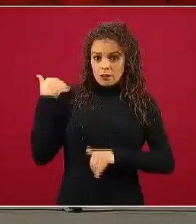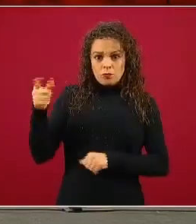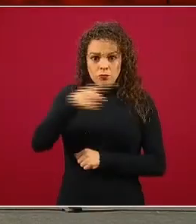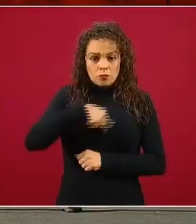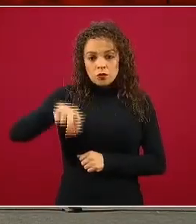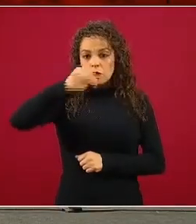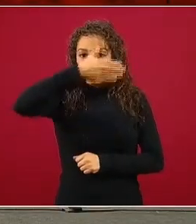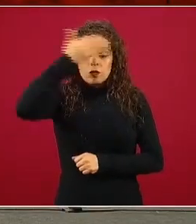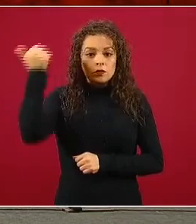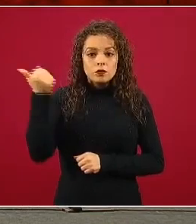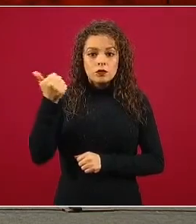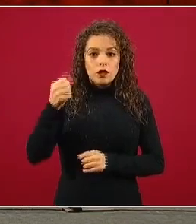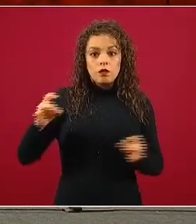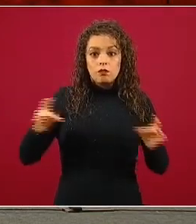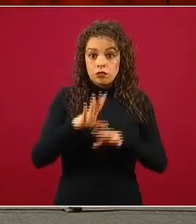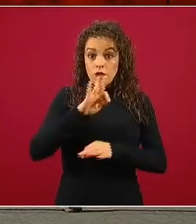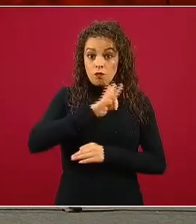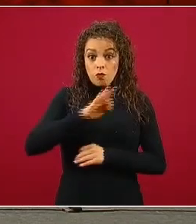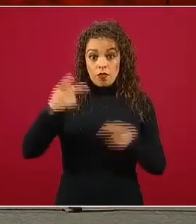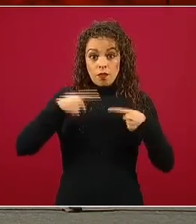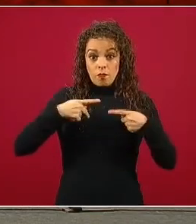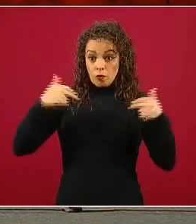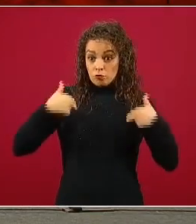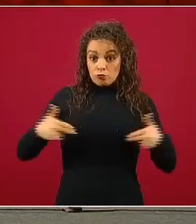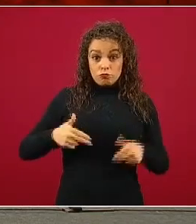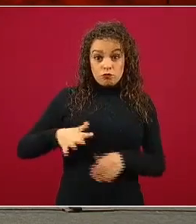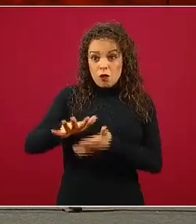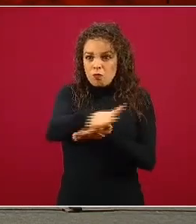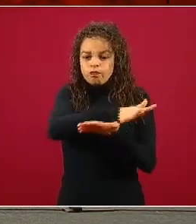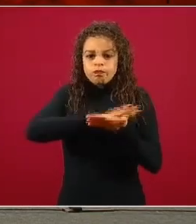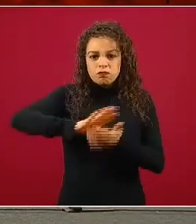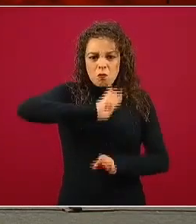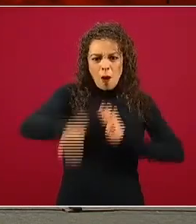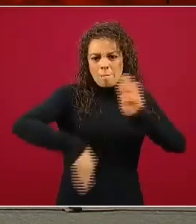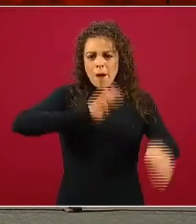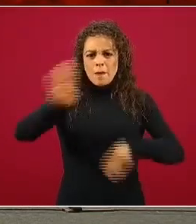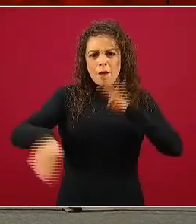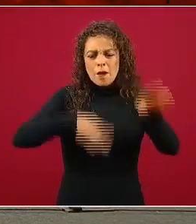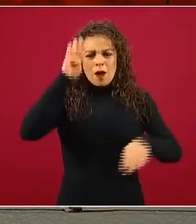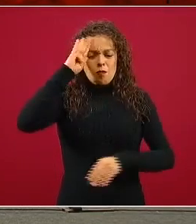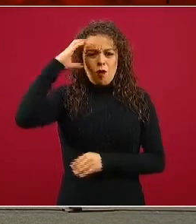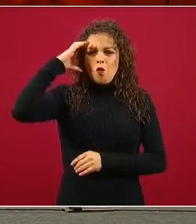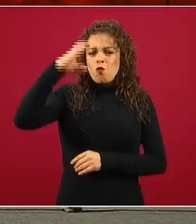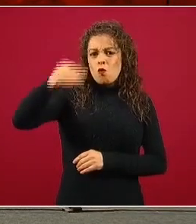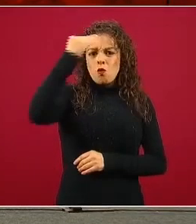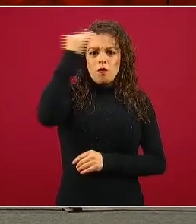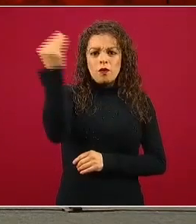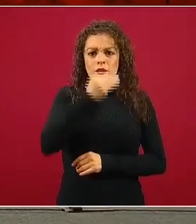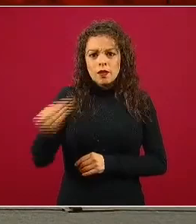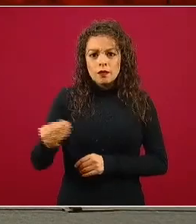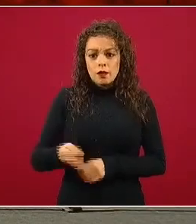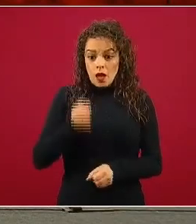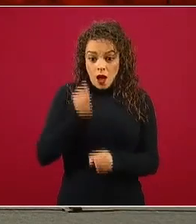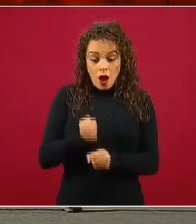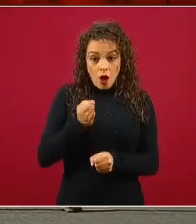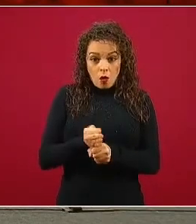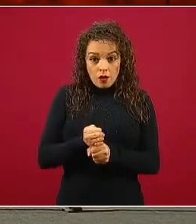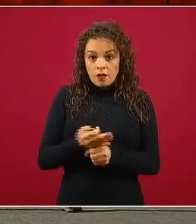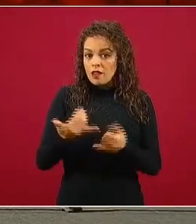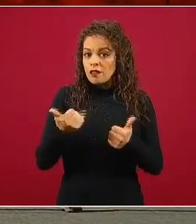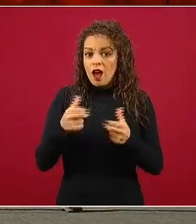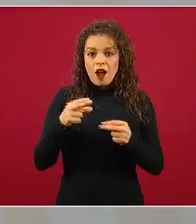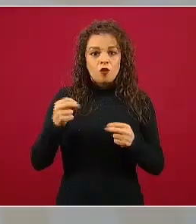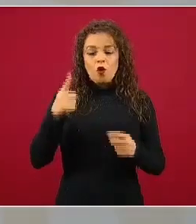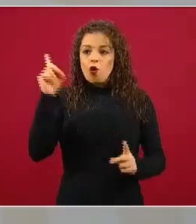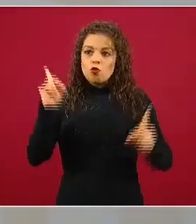terminar con la civilización humana. El día de hoy sabemos que no. El día de hoy ya no estamos con esta misma incertidumbre. Tenemos